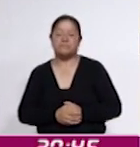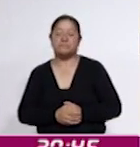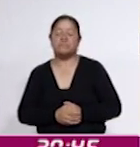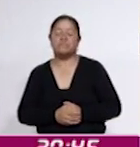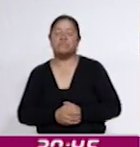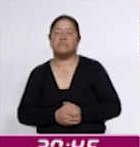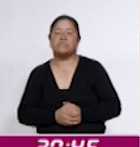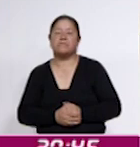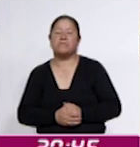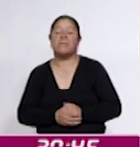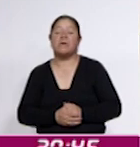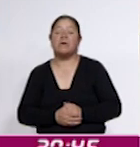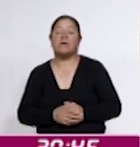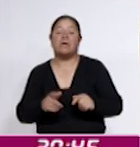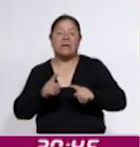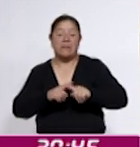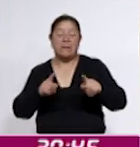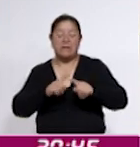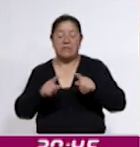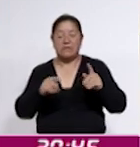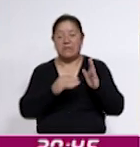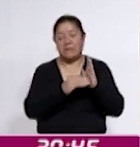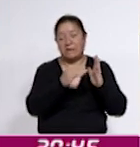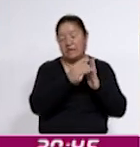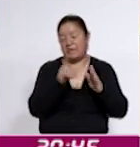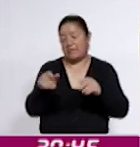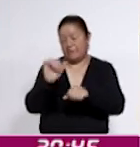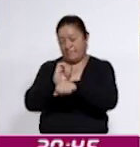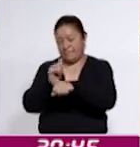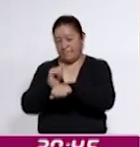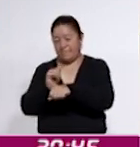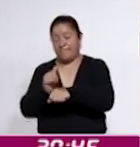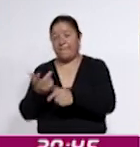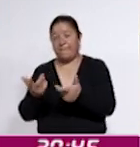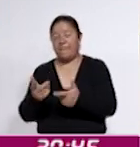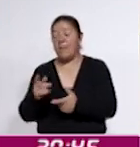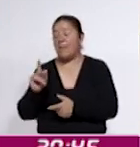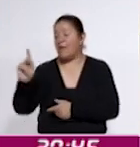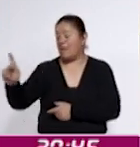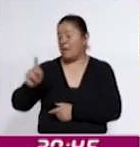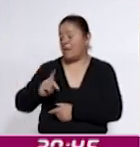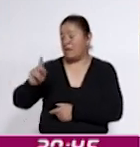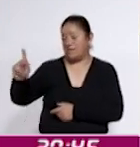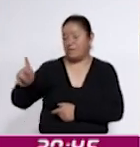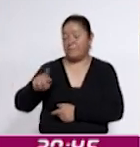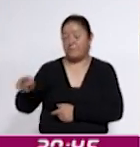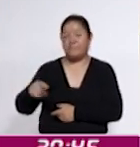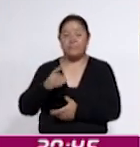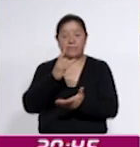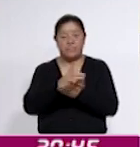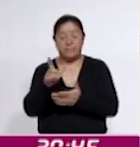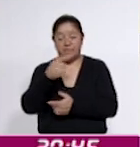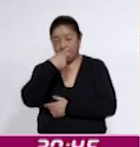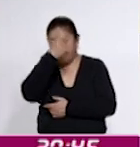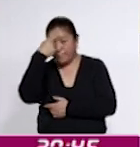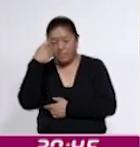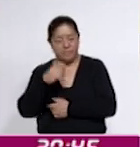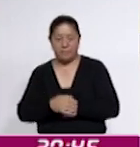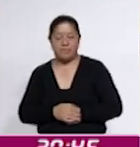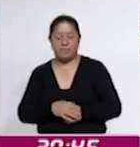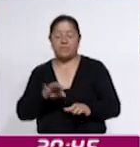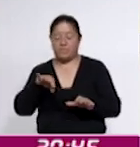de colegas, que también no únicamente el maquillaje, sino también el